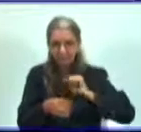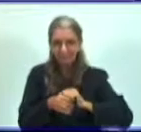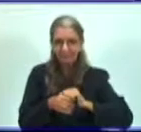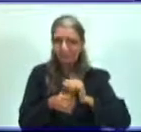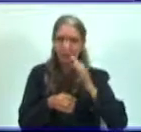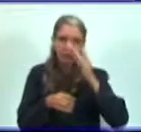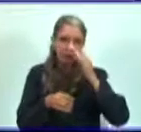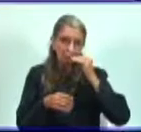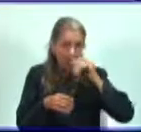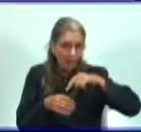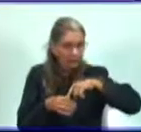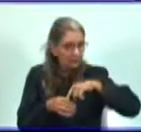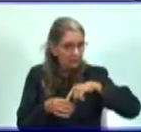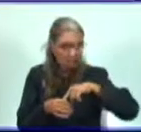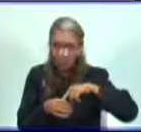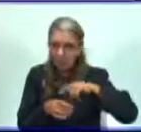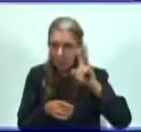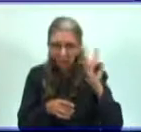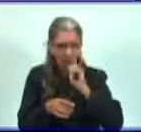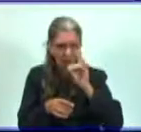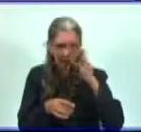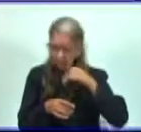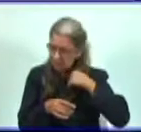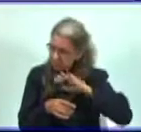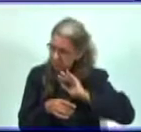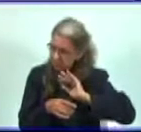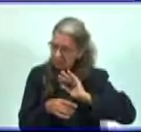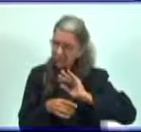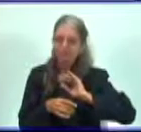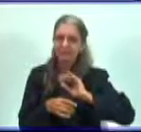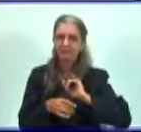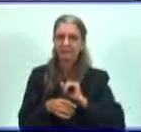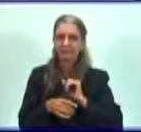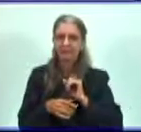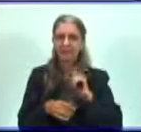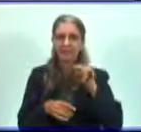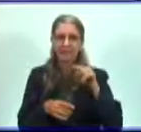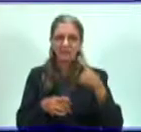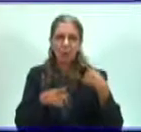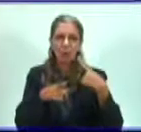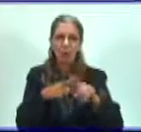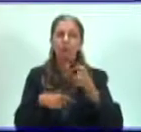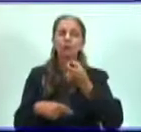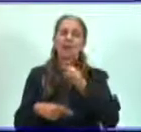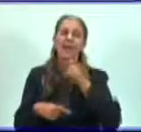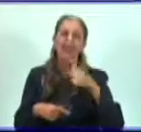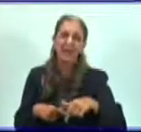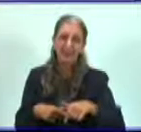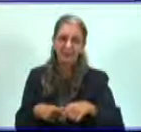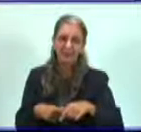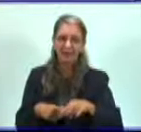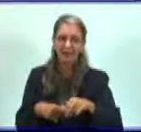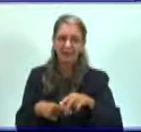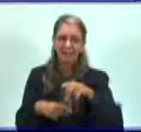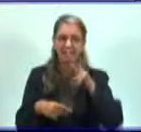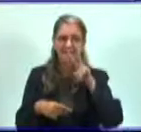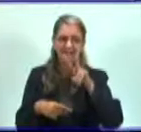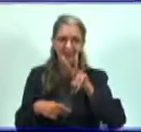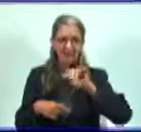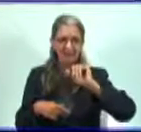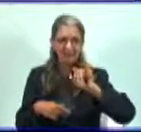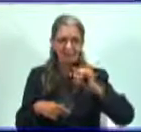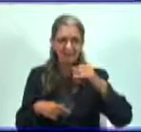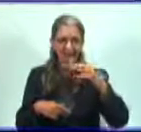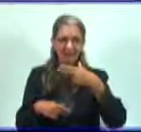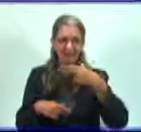otro ejemplo. Aquí te traigo el del VIH. El virus del VIH,